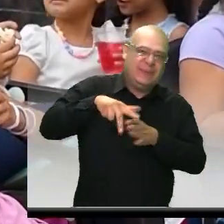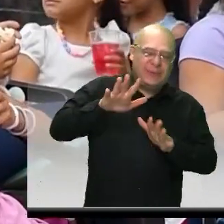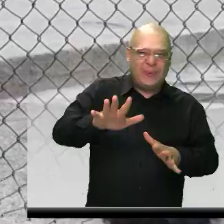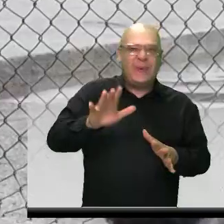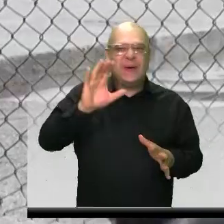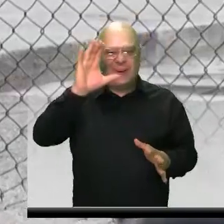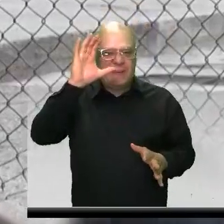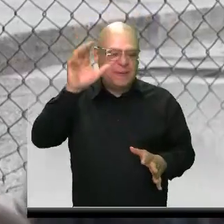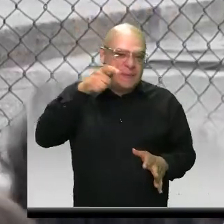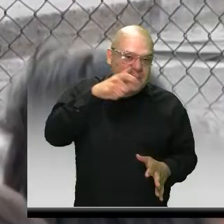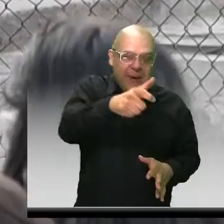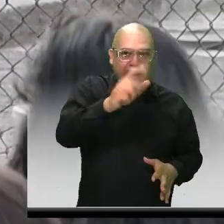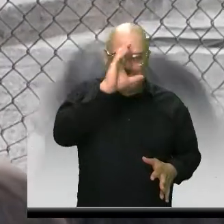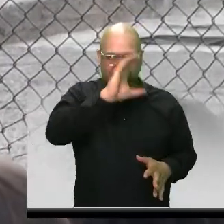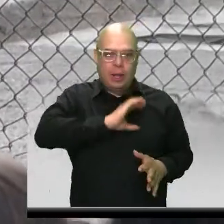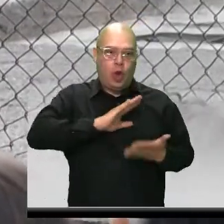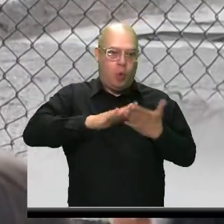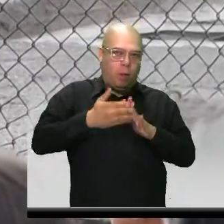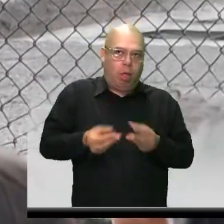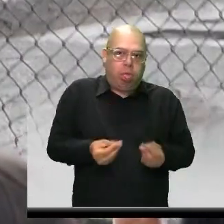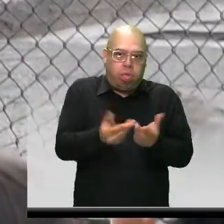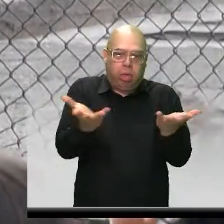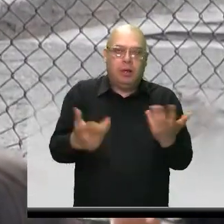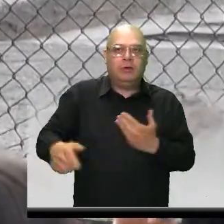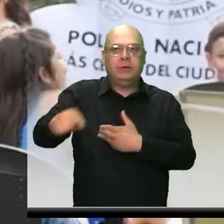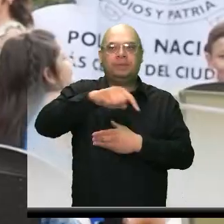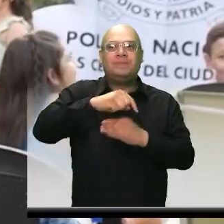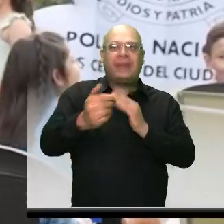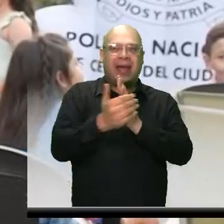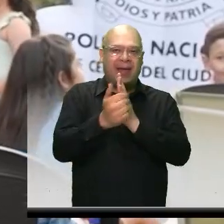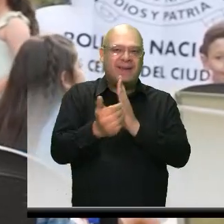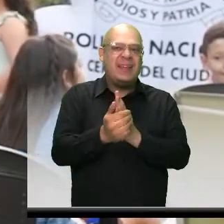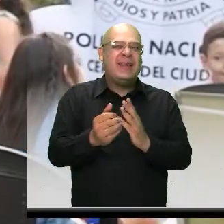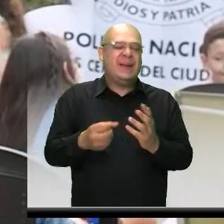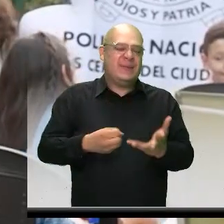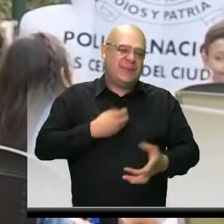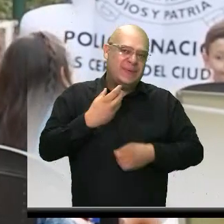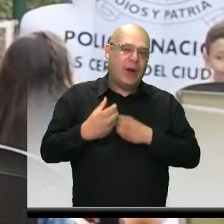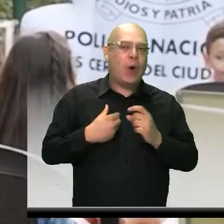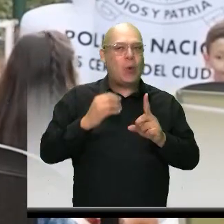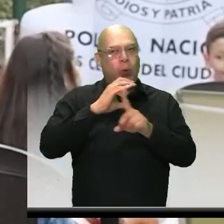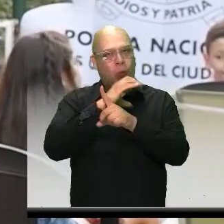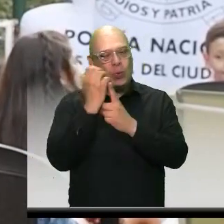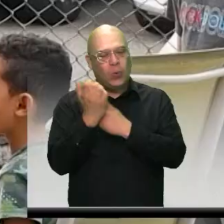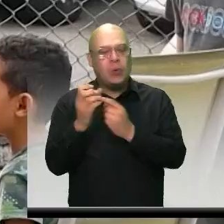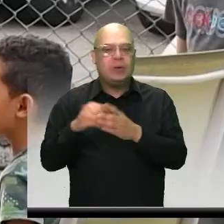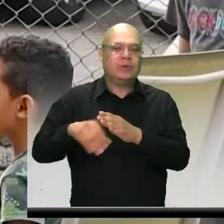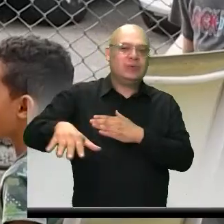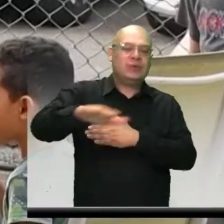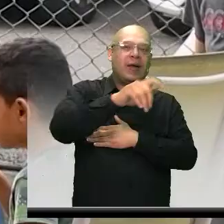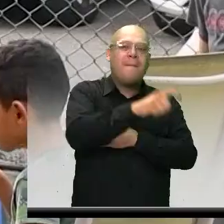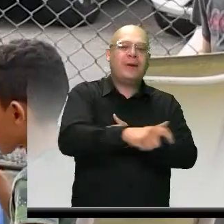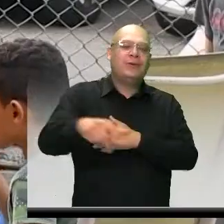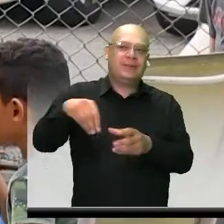comunidades con el fin de crear habilidades emocionales, sociales y culturales en cada una de las personas.